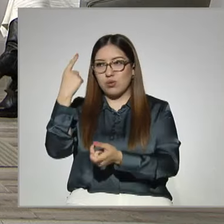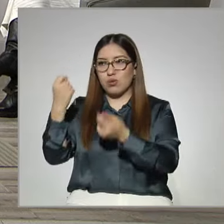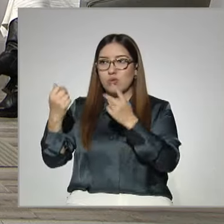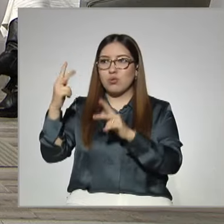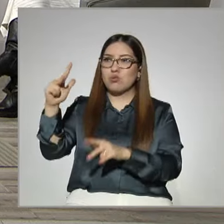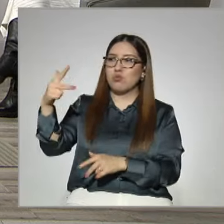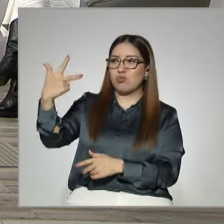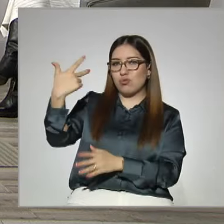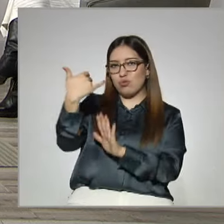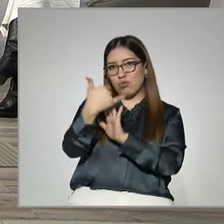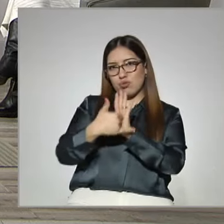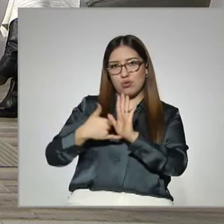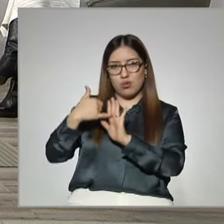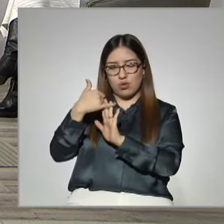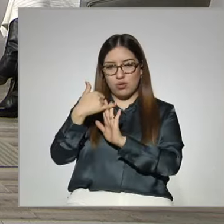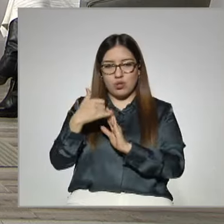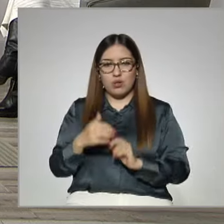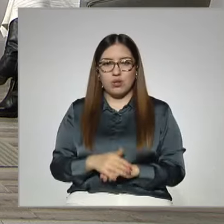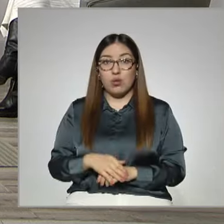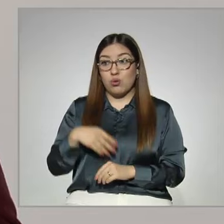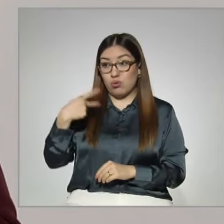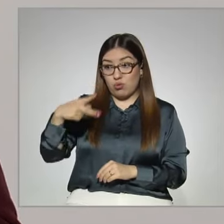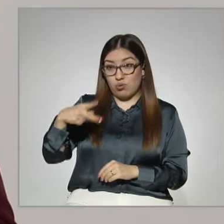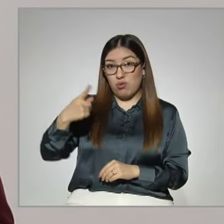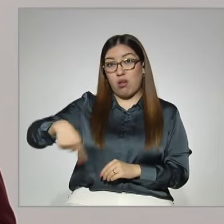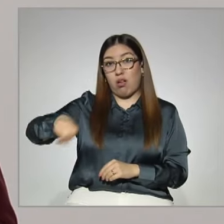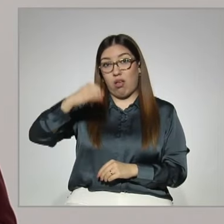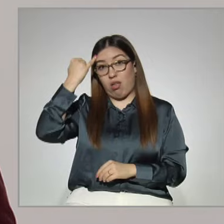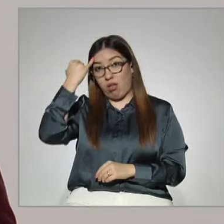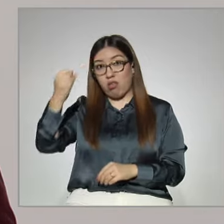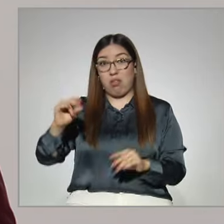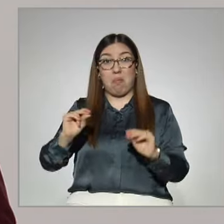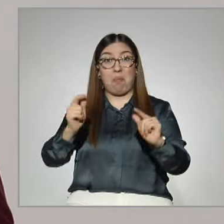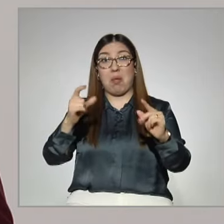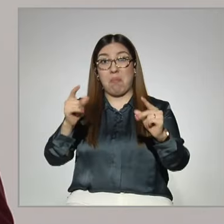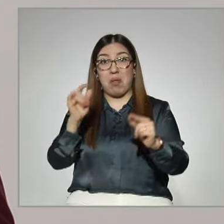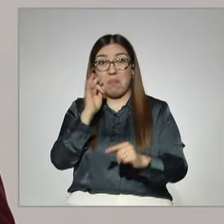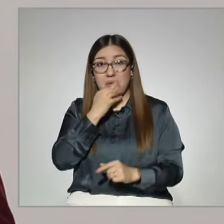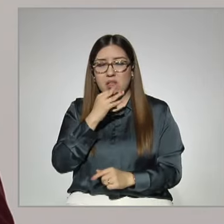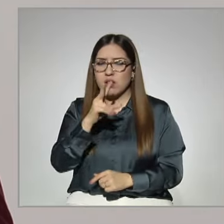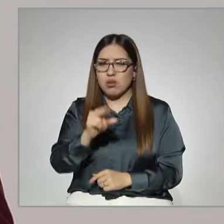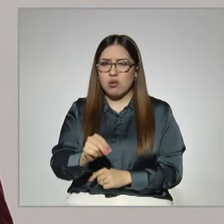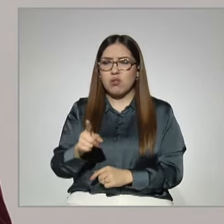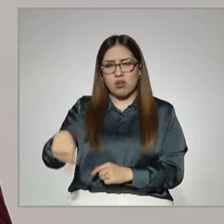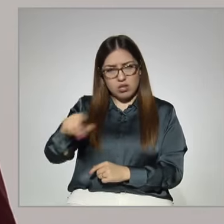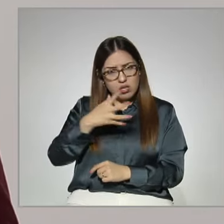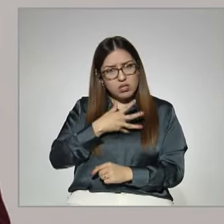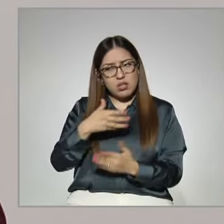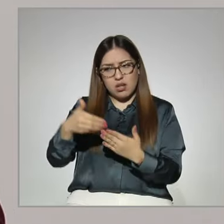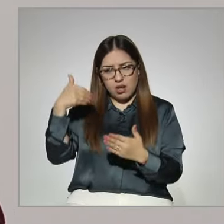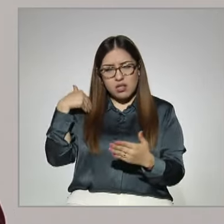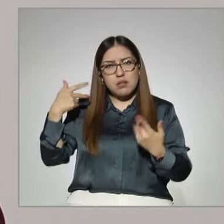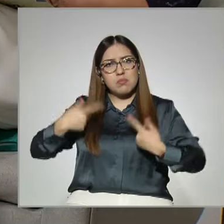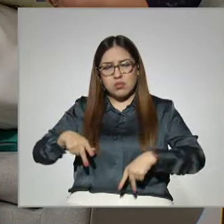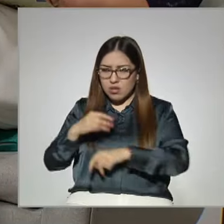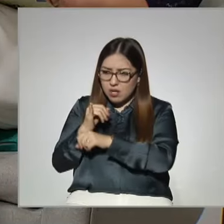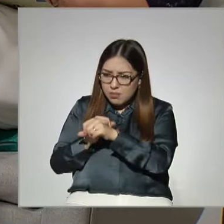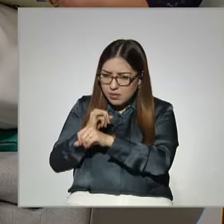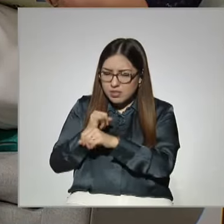y no es improvisada su producción. Es decir, tiene gente que edita video, que realiza guiones, que hace investigación.